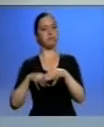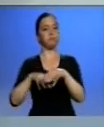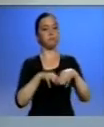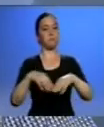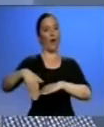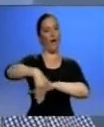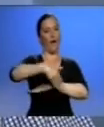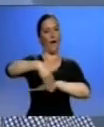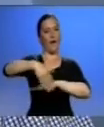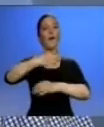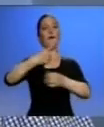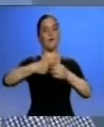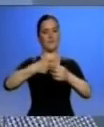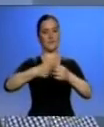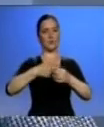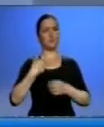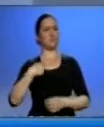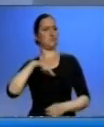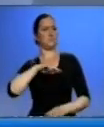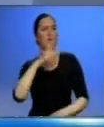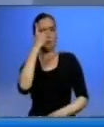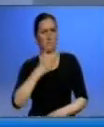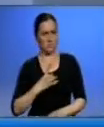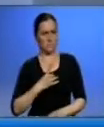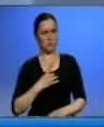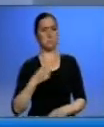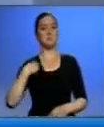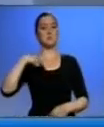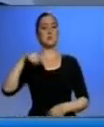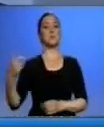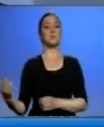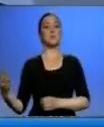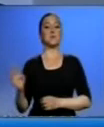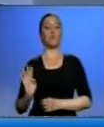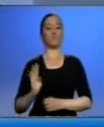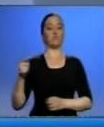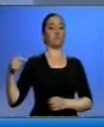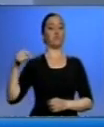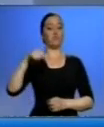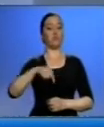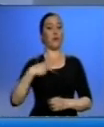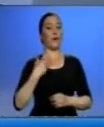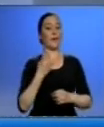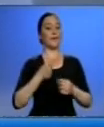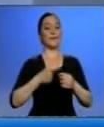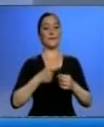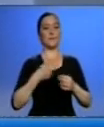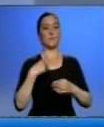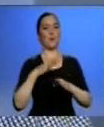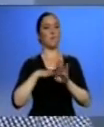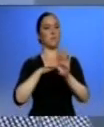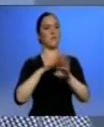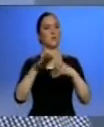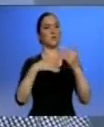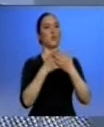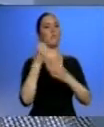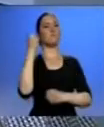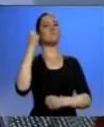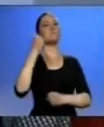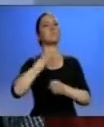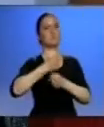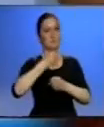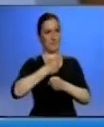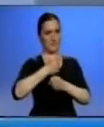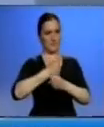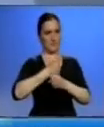Hemos tomado la decisión patriota de venir a Quito a respaldar todo lo que se ha hecho en materia de garantías o los derechos de los trabajadores